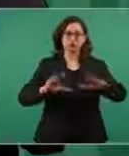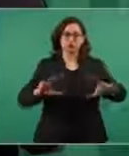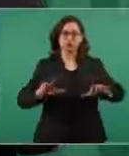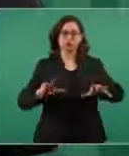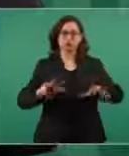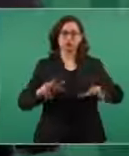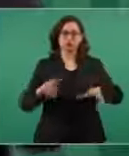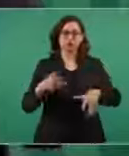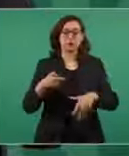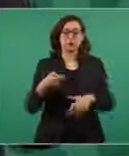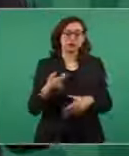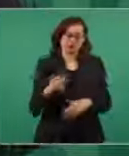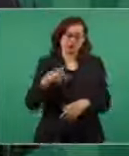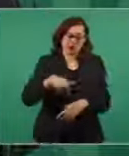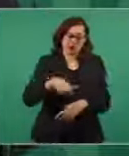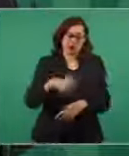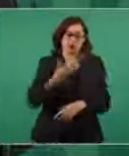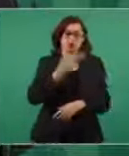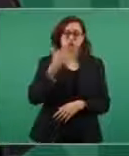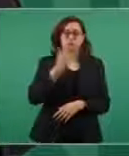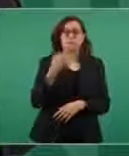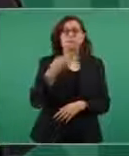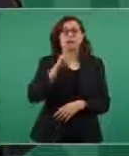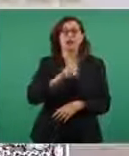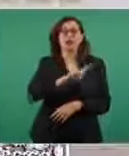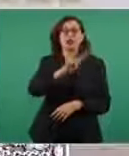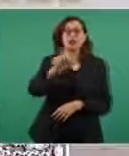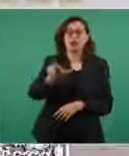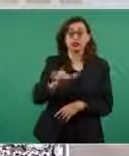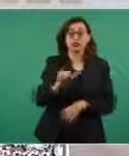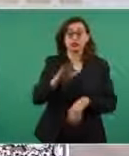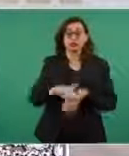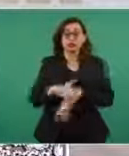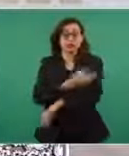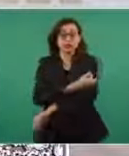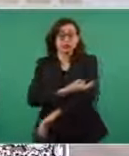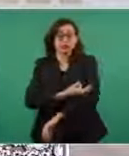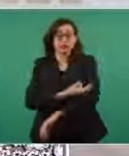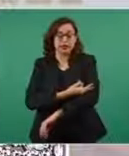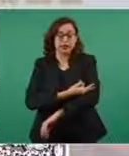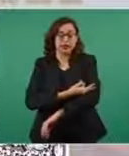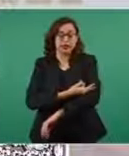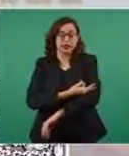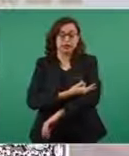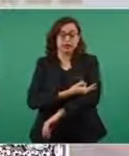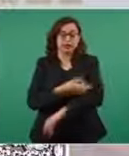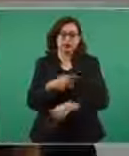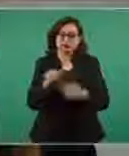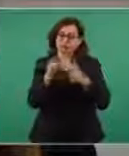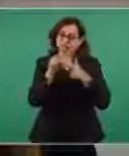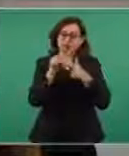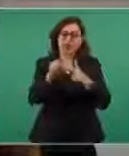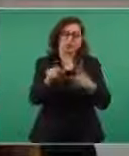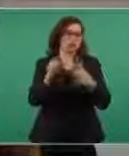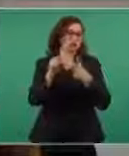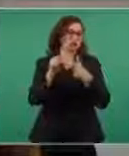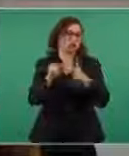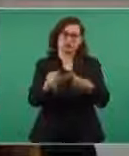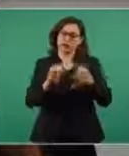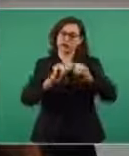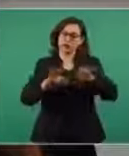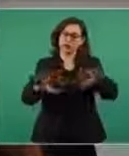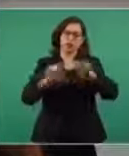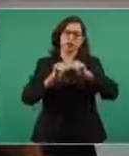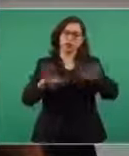este porque si no no trabajaría ¿en qué horas? pero